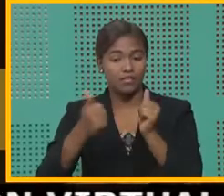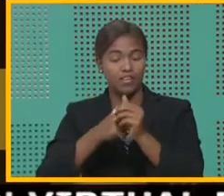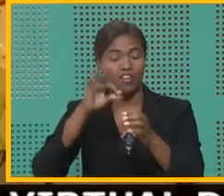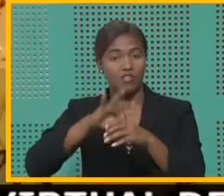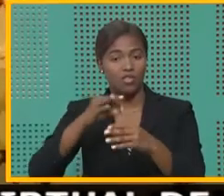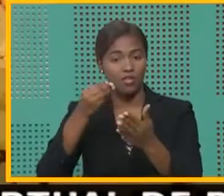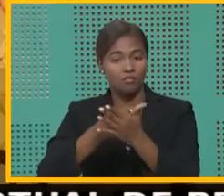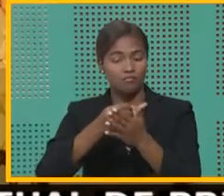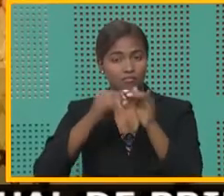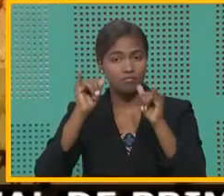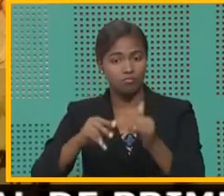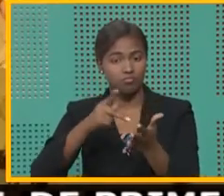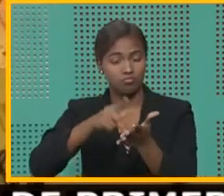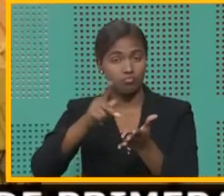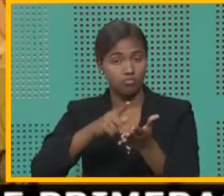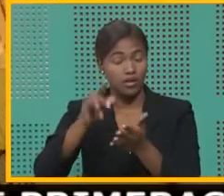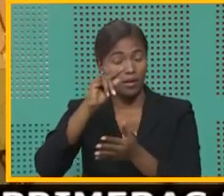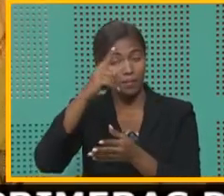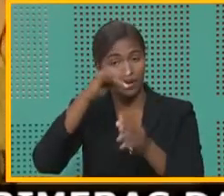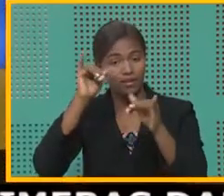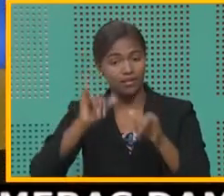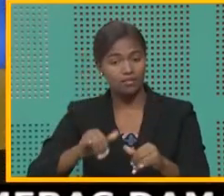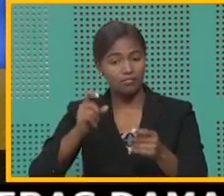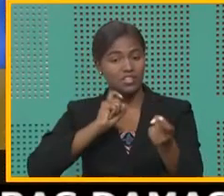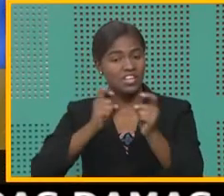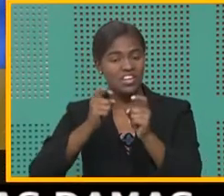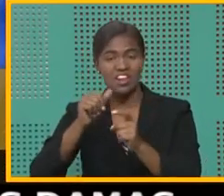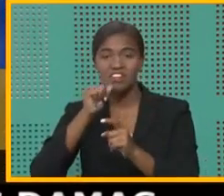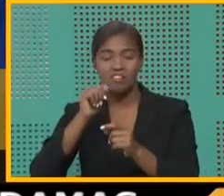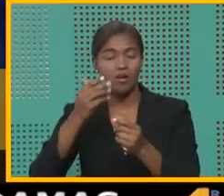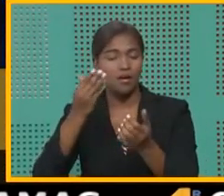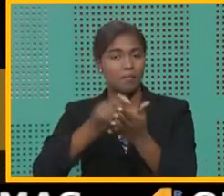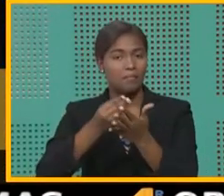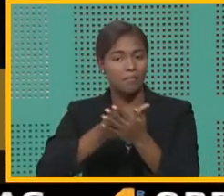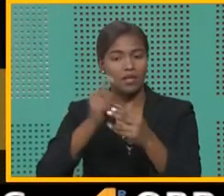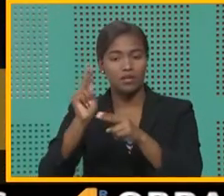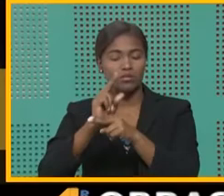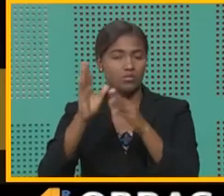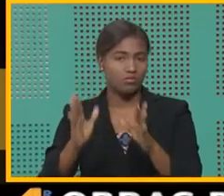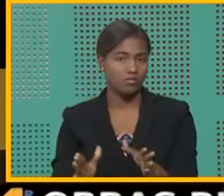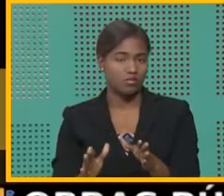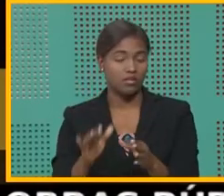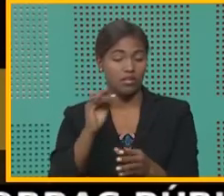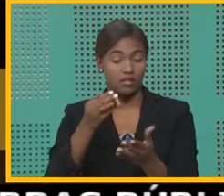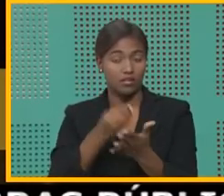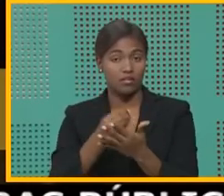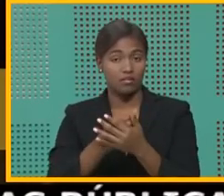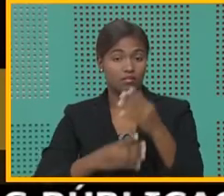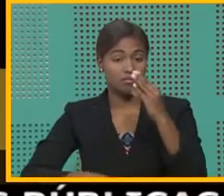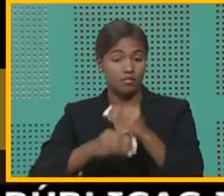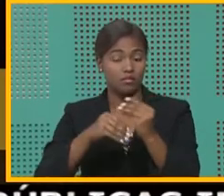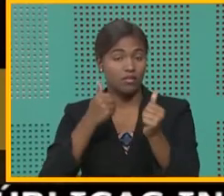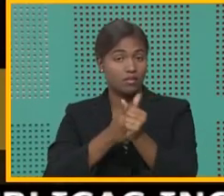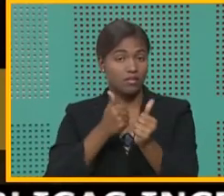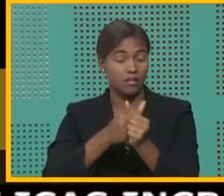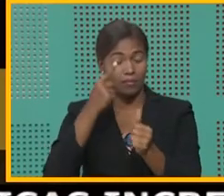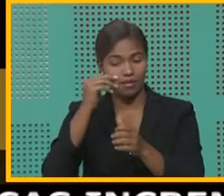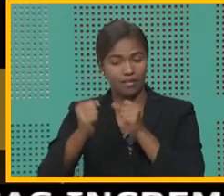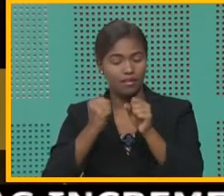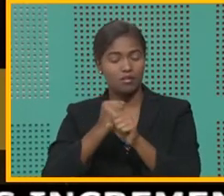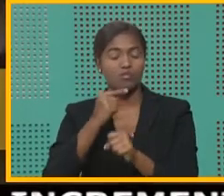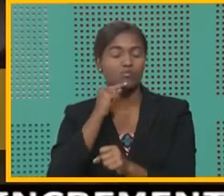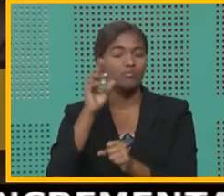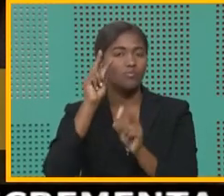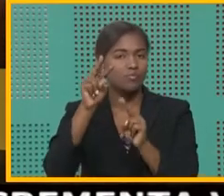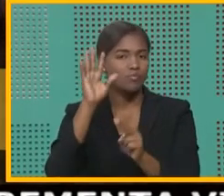Estabilización de la Tarifa Eléctrica para mantener invariables los precios a los usuarios. El monto acumulado del citado fondo para el año se